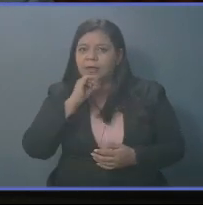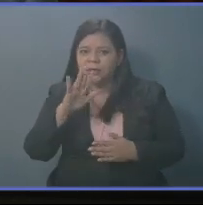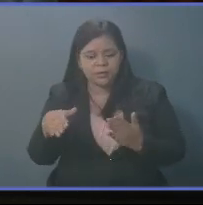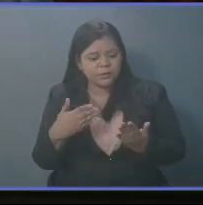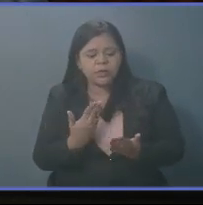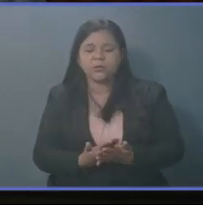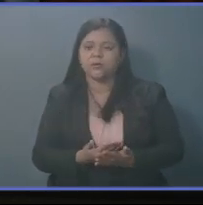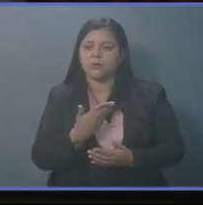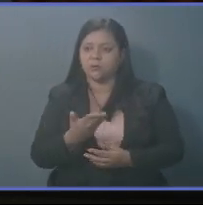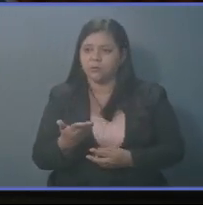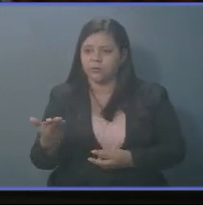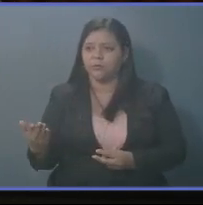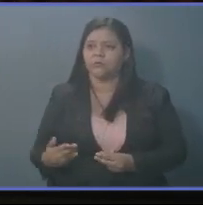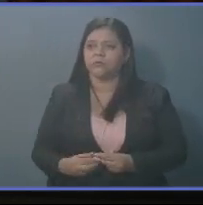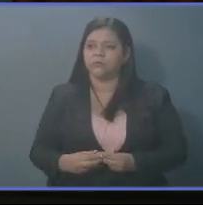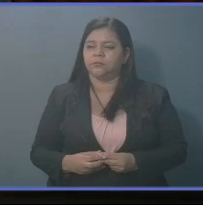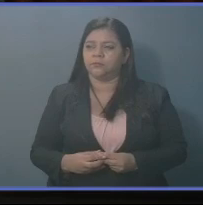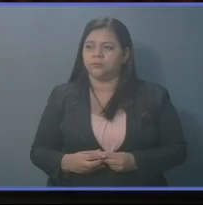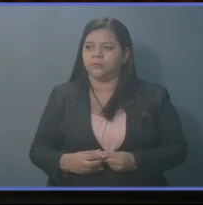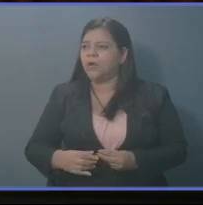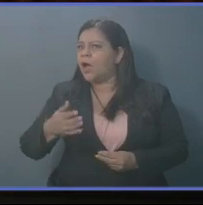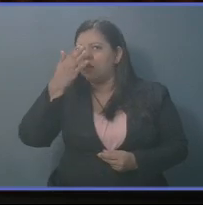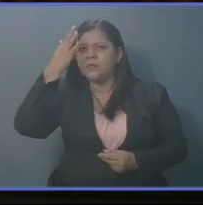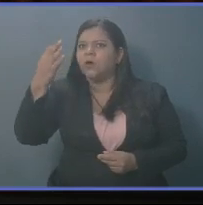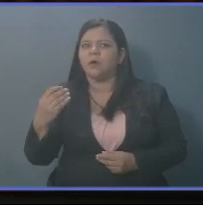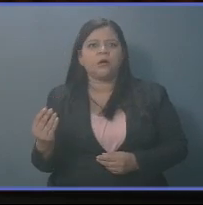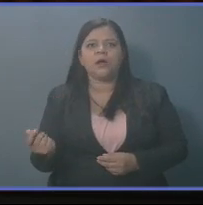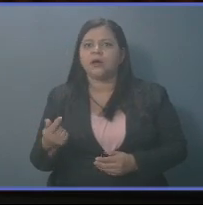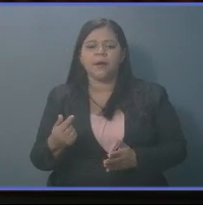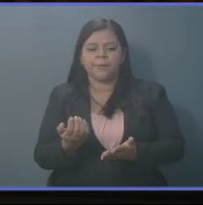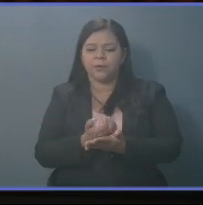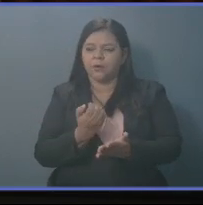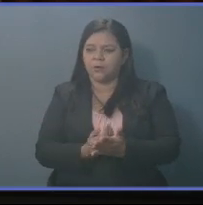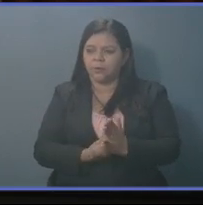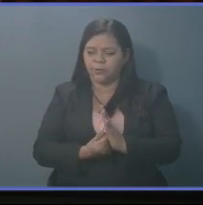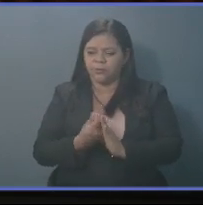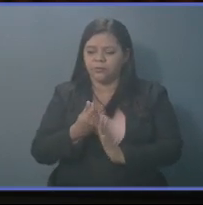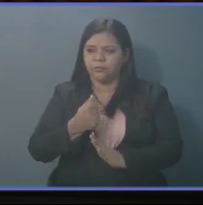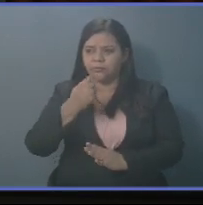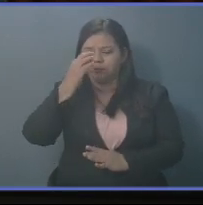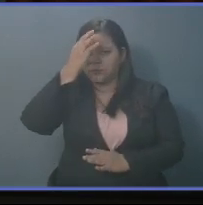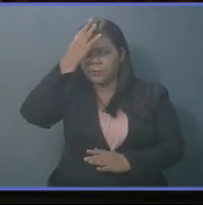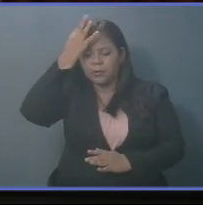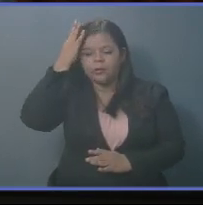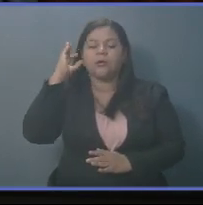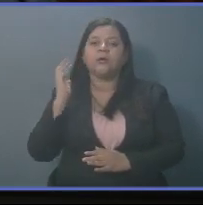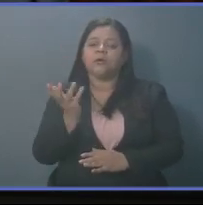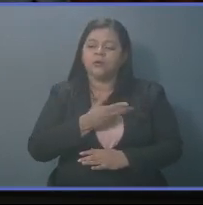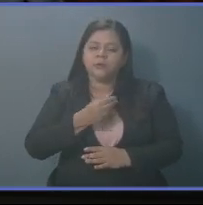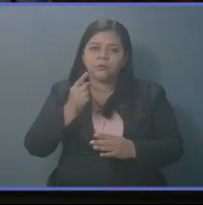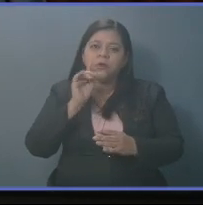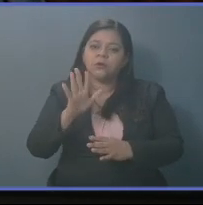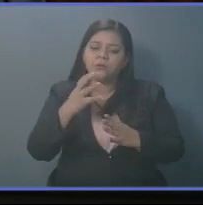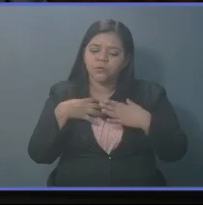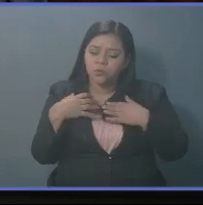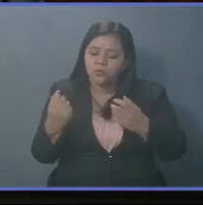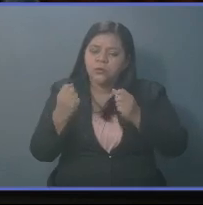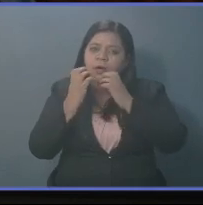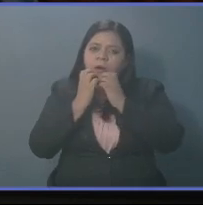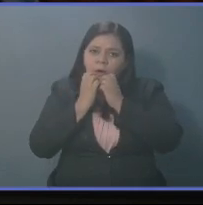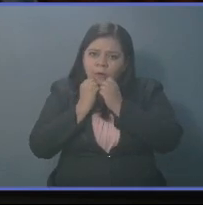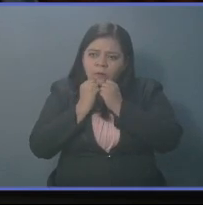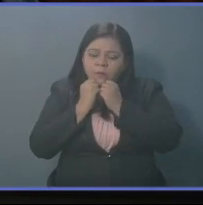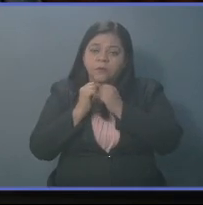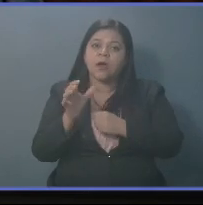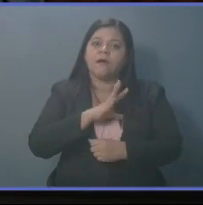elementos. Y no crea que de inmediato se va a abrir la economía. Tenemos que cuidar su salud primero. A la